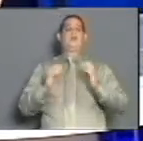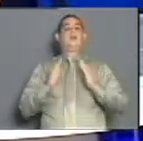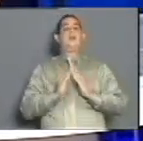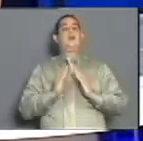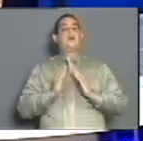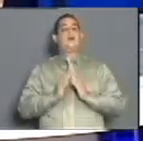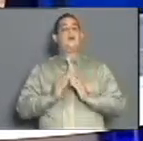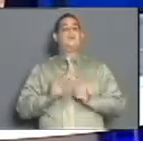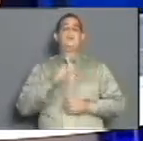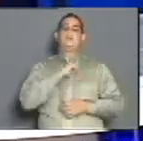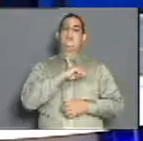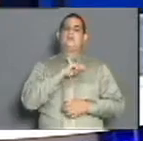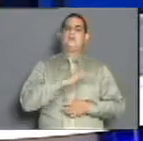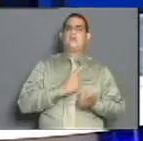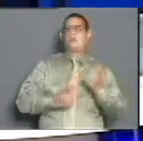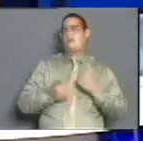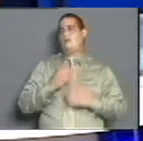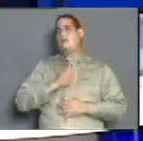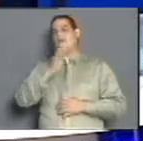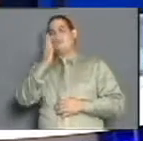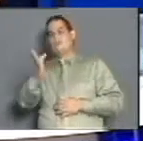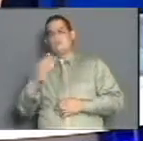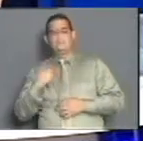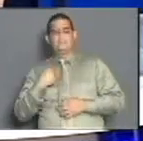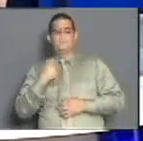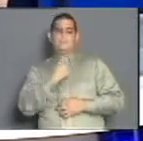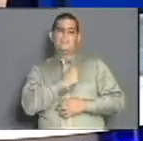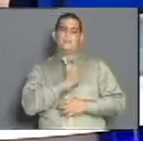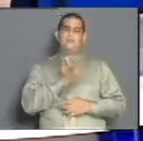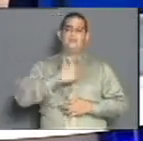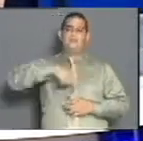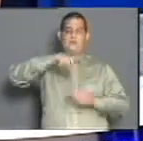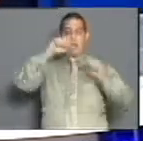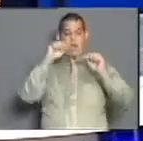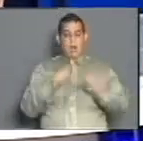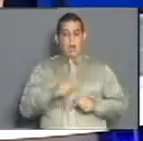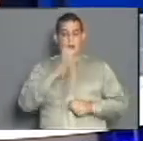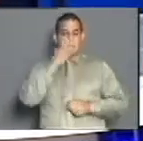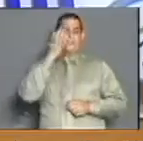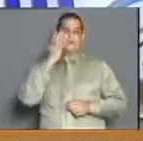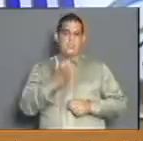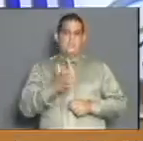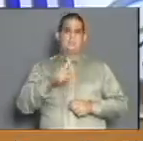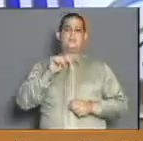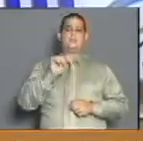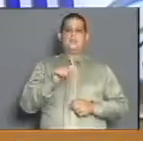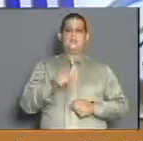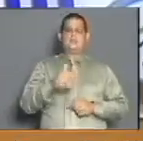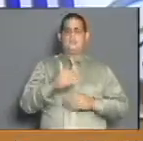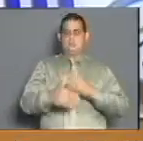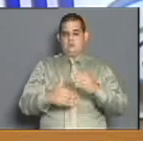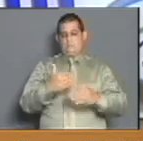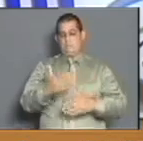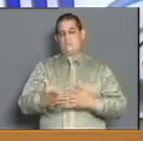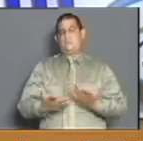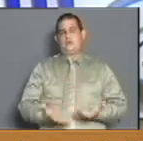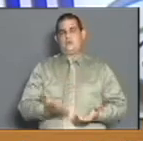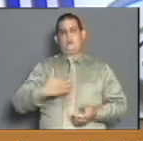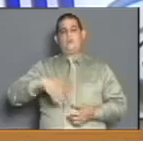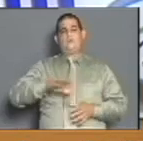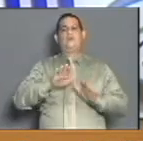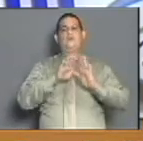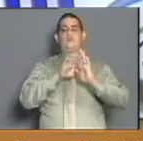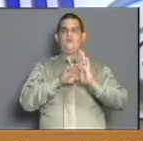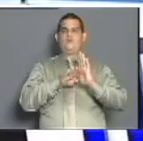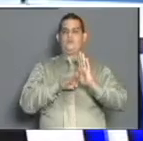positivo, si tienen síntomas, ir al médico. Cosas que tenemos que extremar las medidas ahora para poder esta bajada que sea bien sustentable y que se